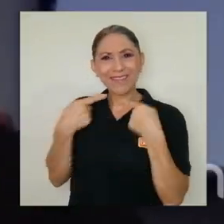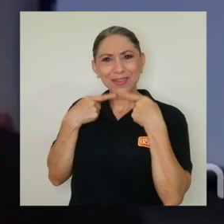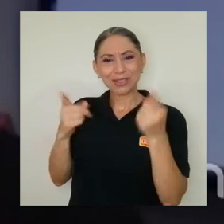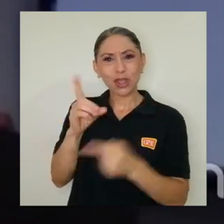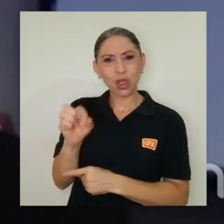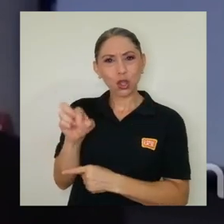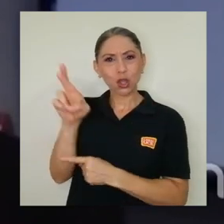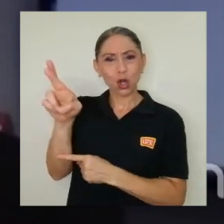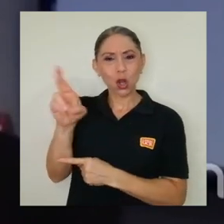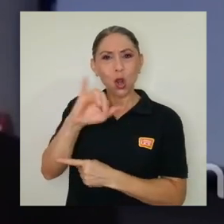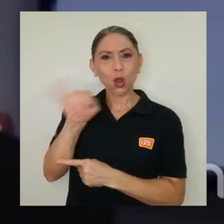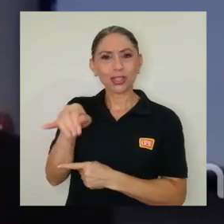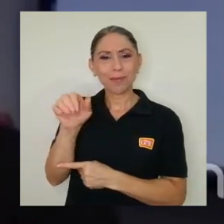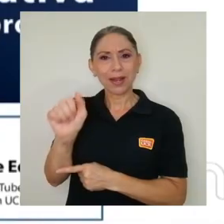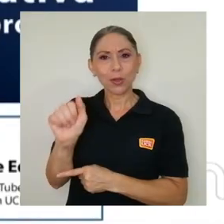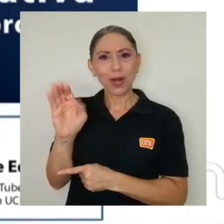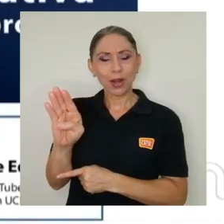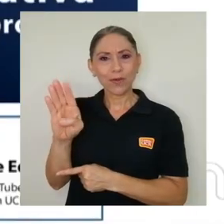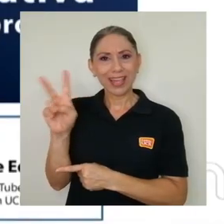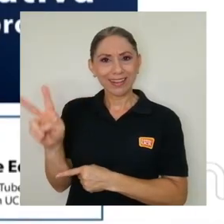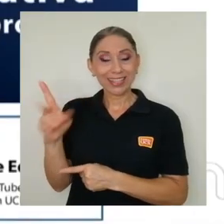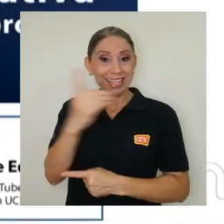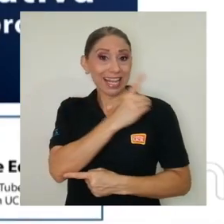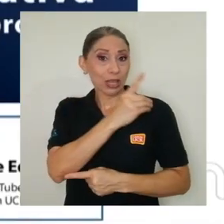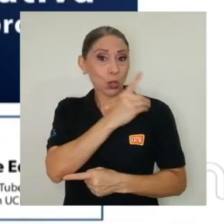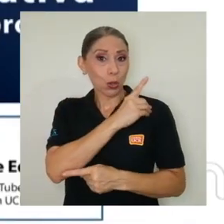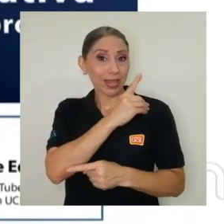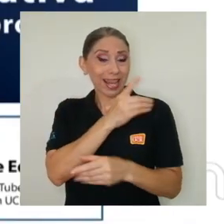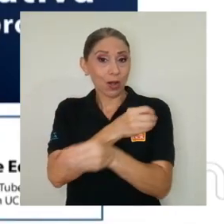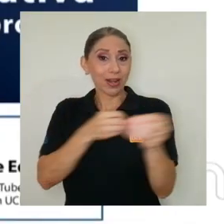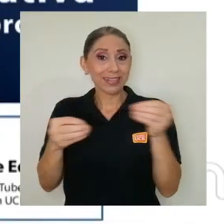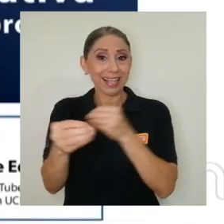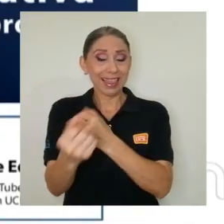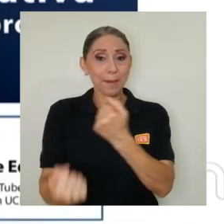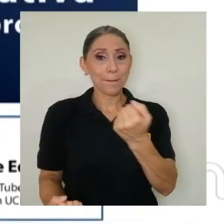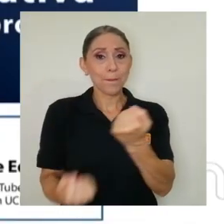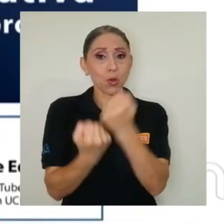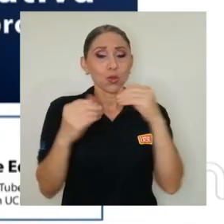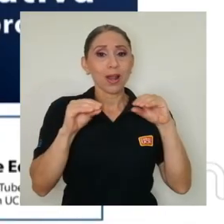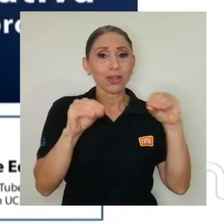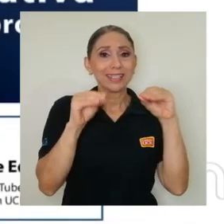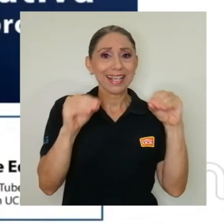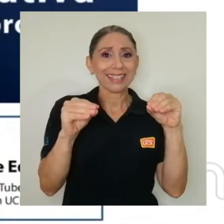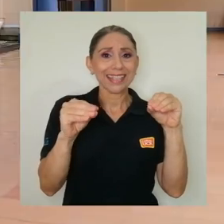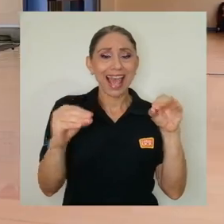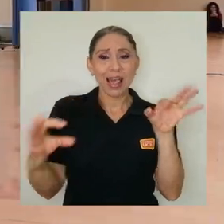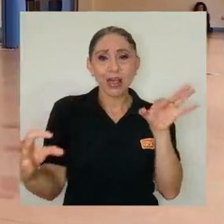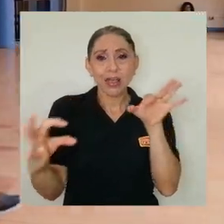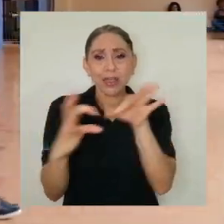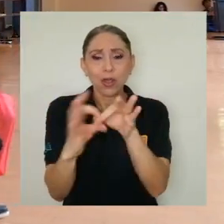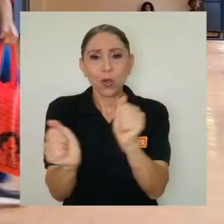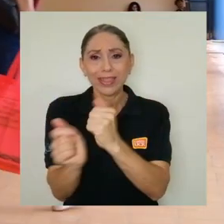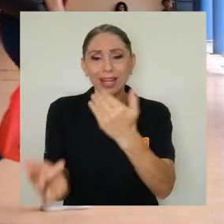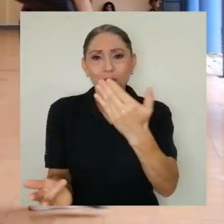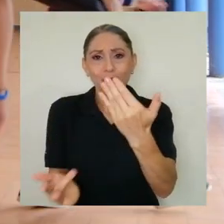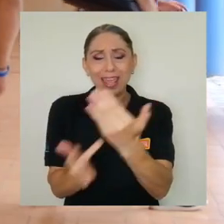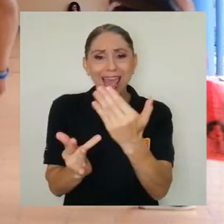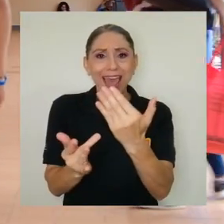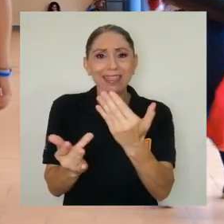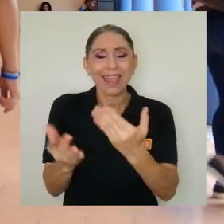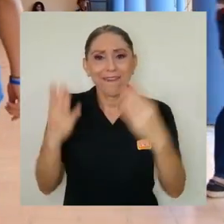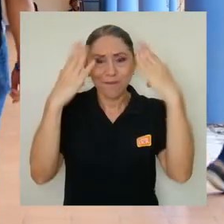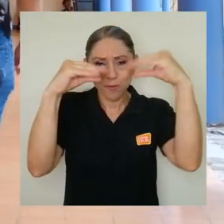villalobos director de la unidad de apoyo a la docencia mediada con tecnologías de la información y la comunicación